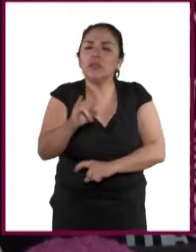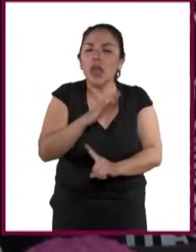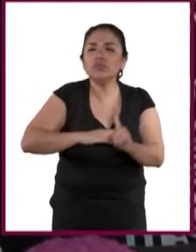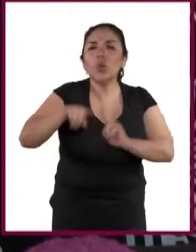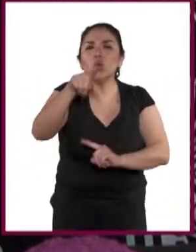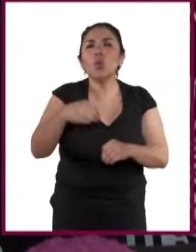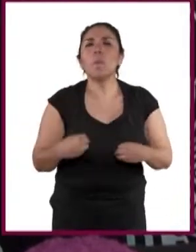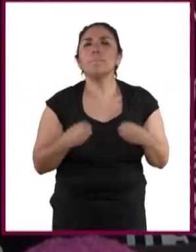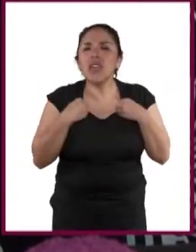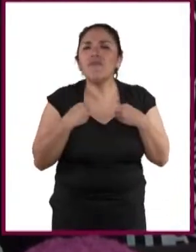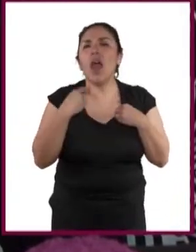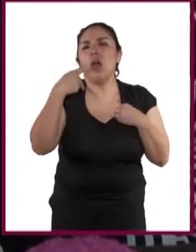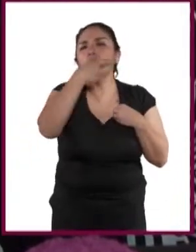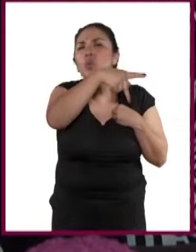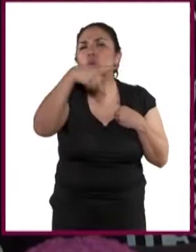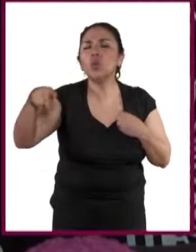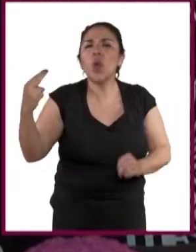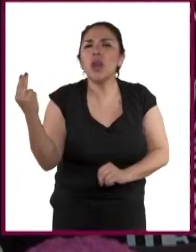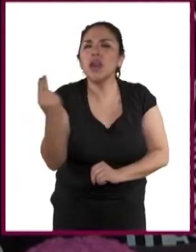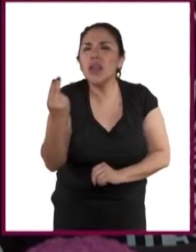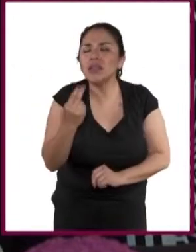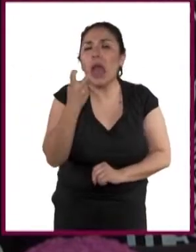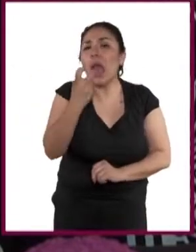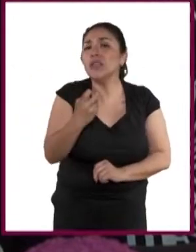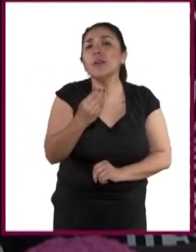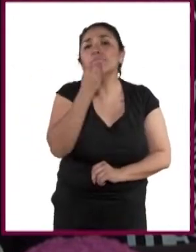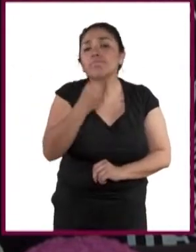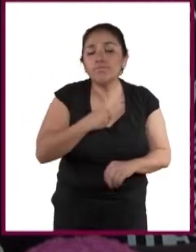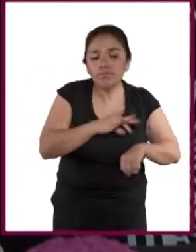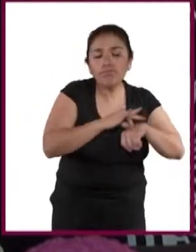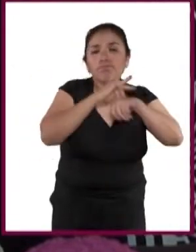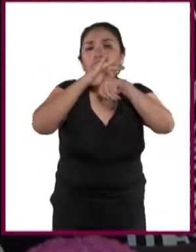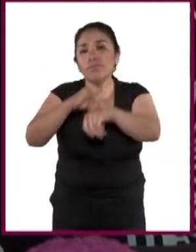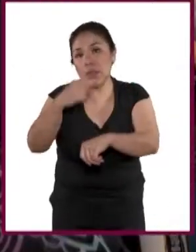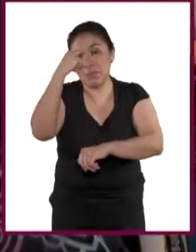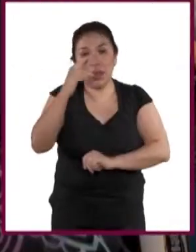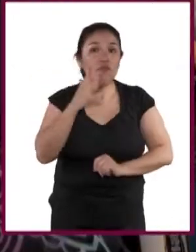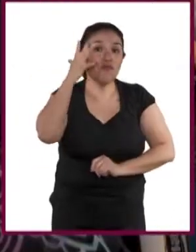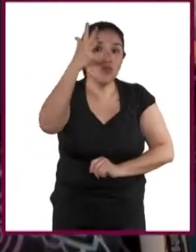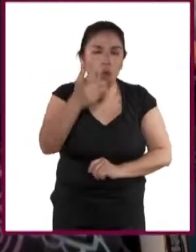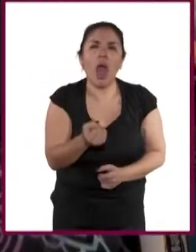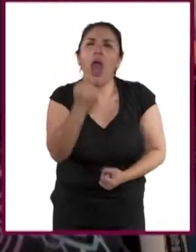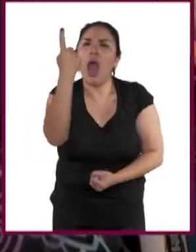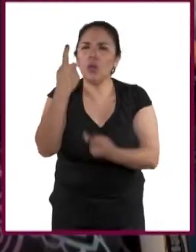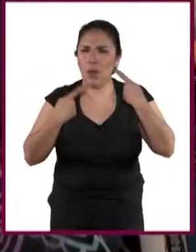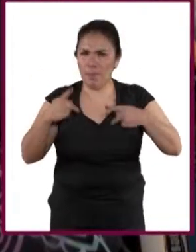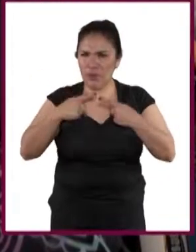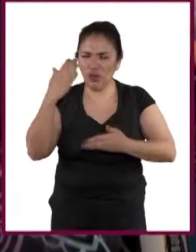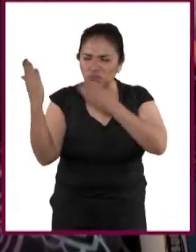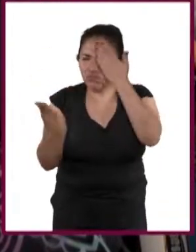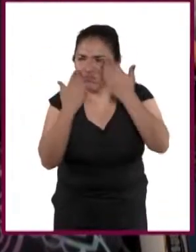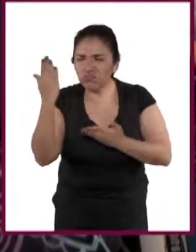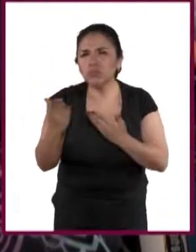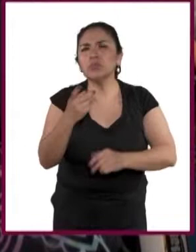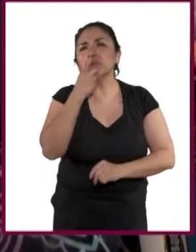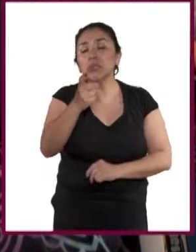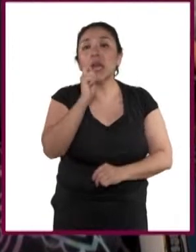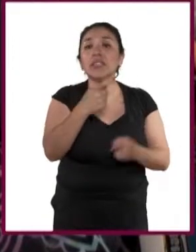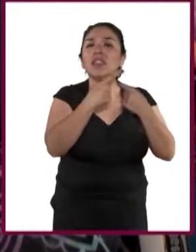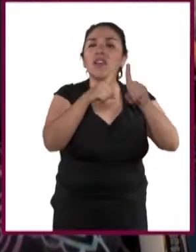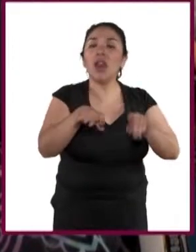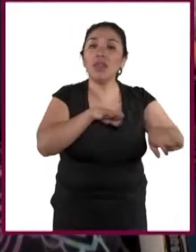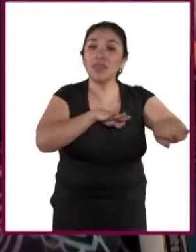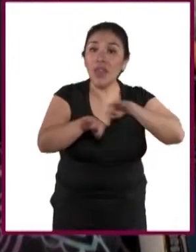en el que vivimos y nuestras propias necesidades nos van llevando a tomar distintos caminos. Algunos sociólogos nos hablan de la diferencia entre